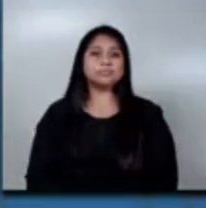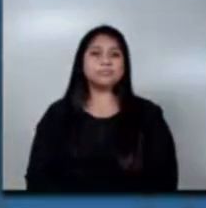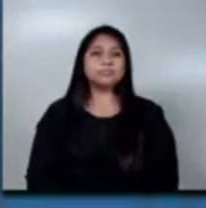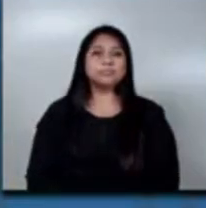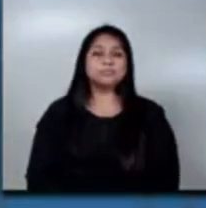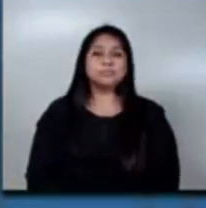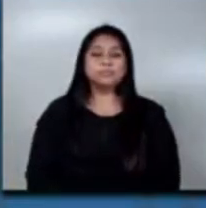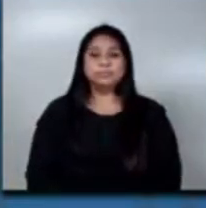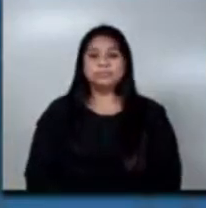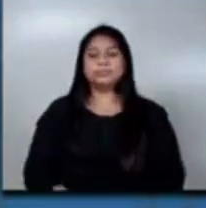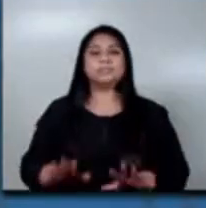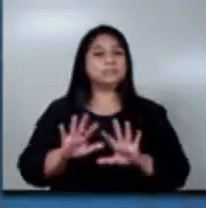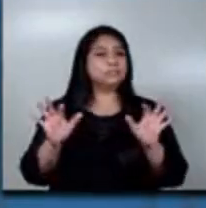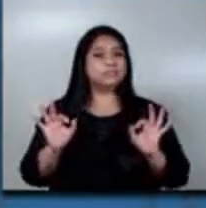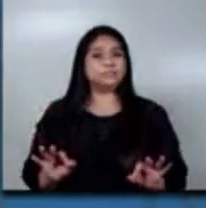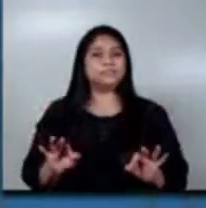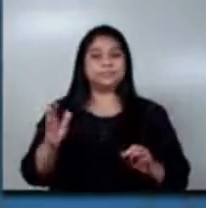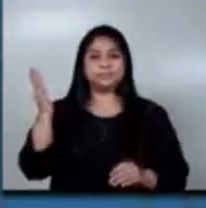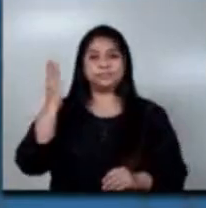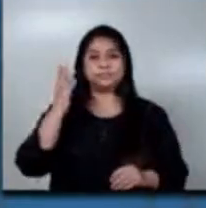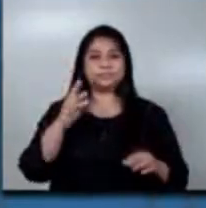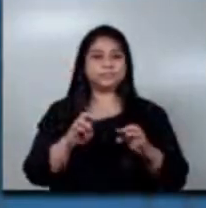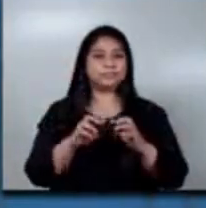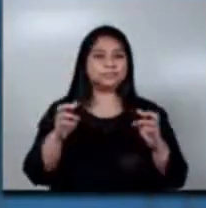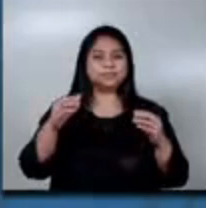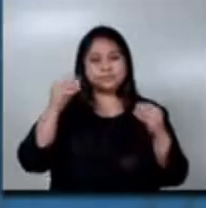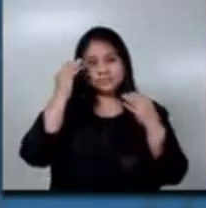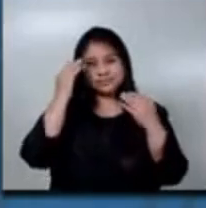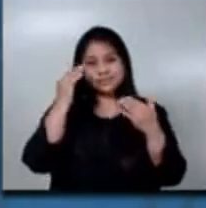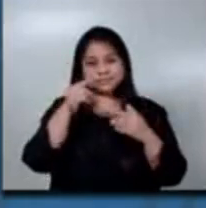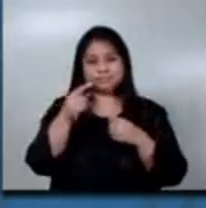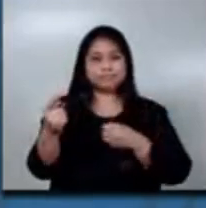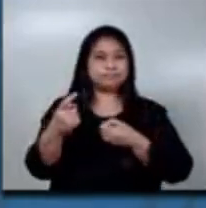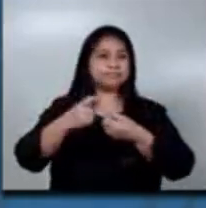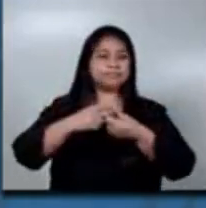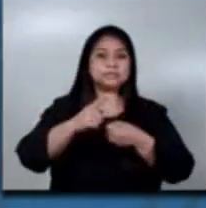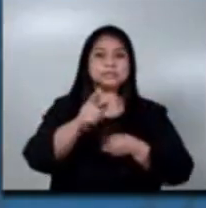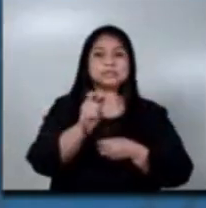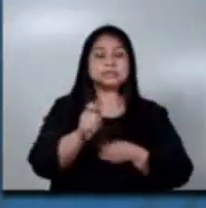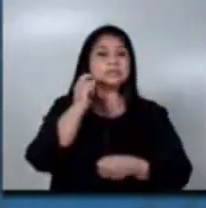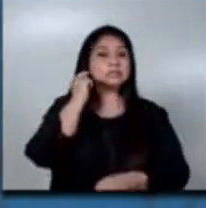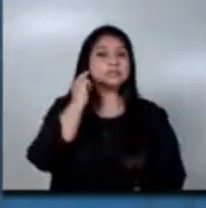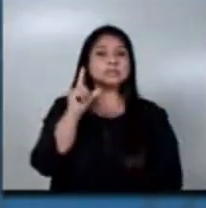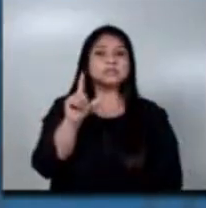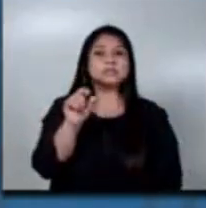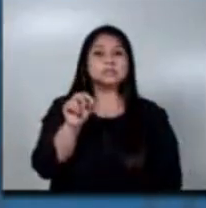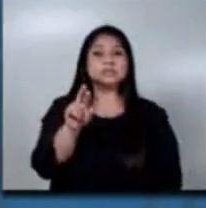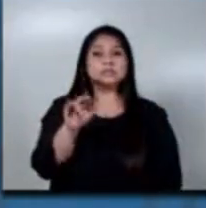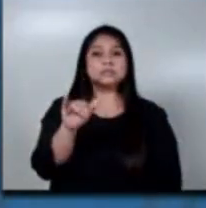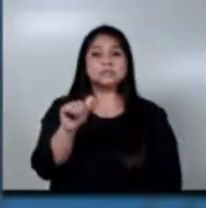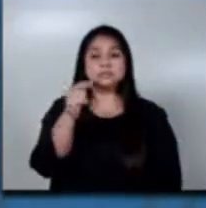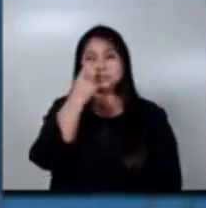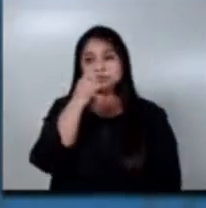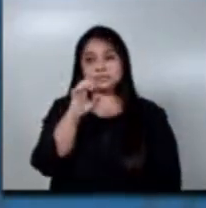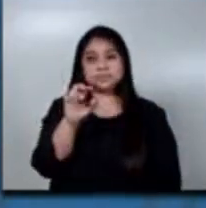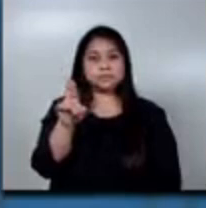Es así como finalizamos esta conferencia de prensa. Agradecemos la participación de la licenciada Gloria Serrano del programa